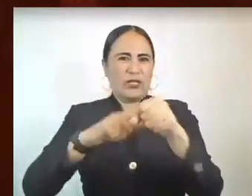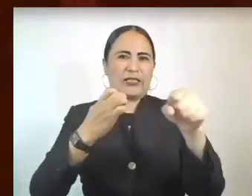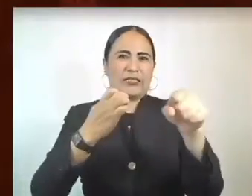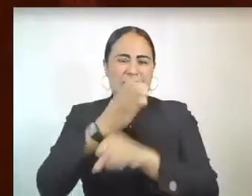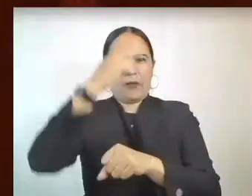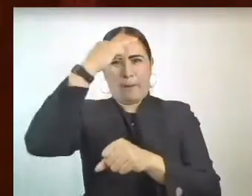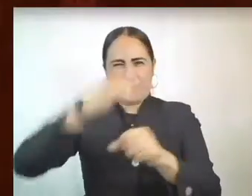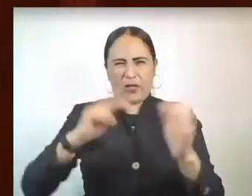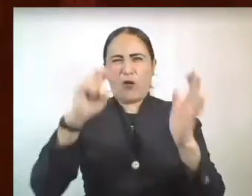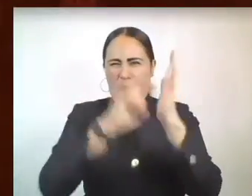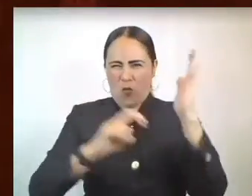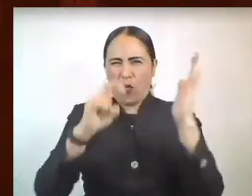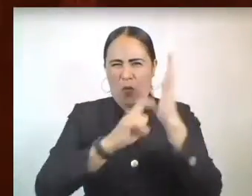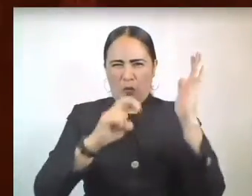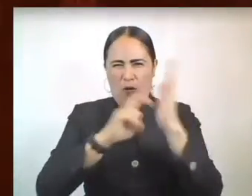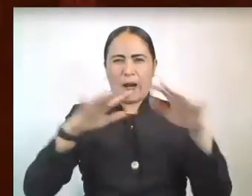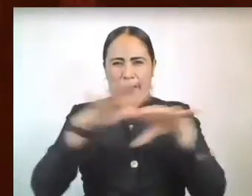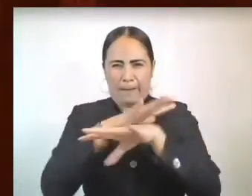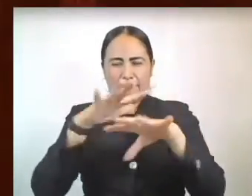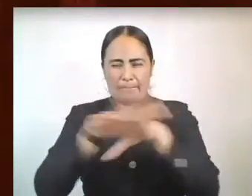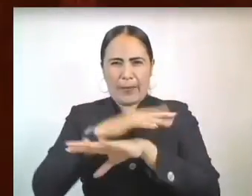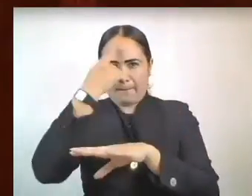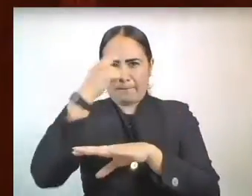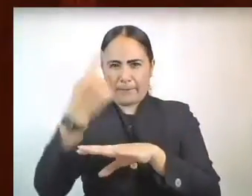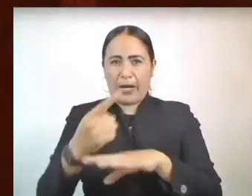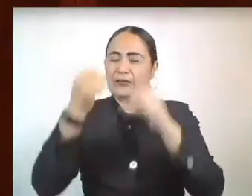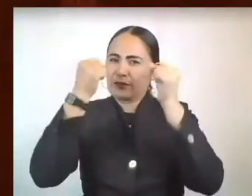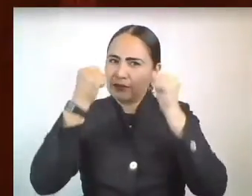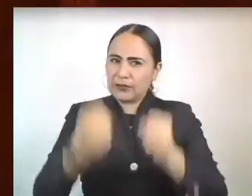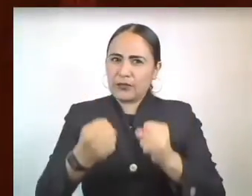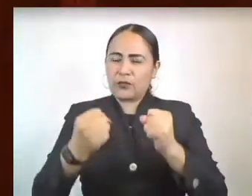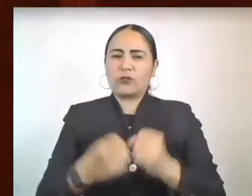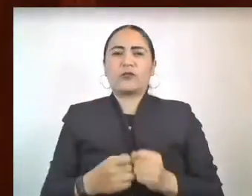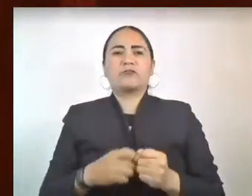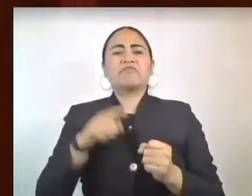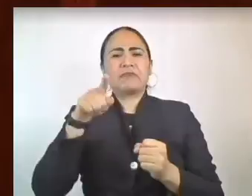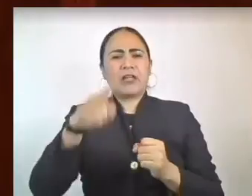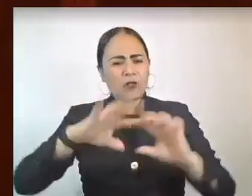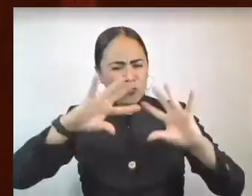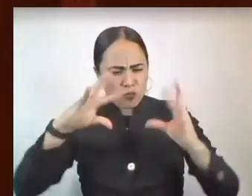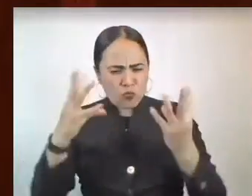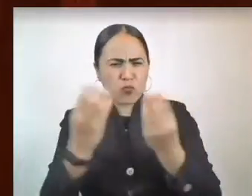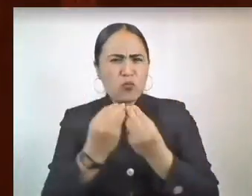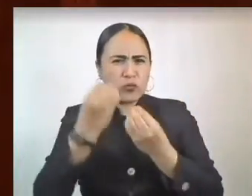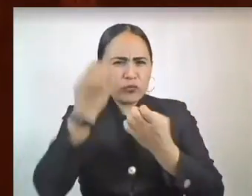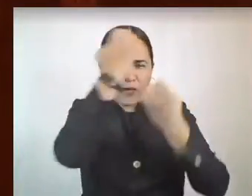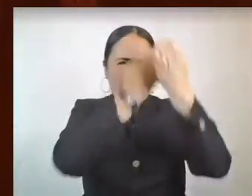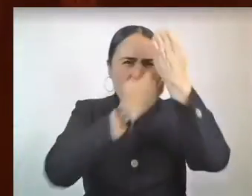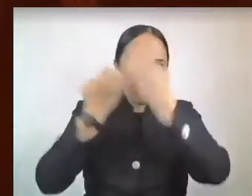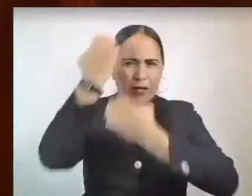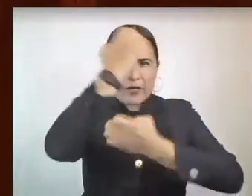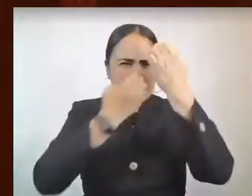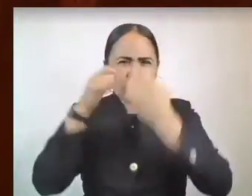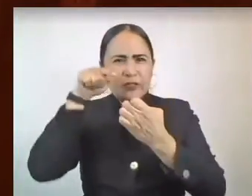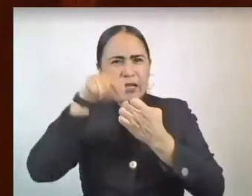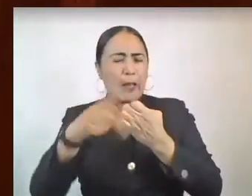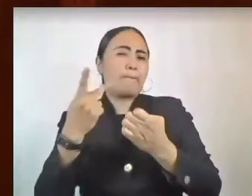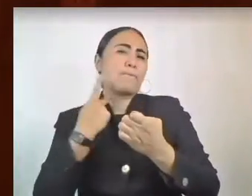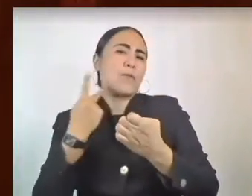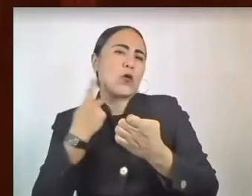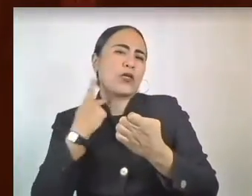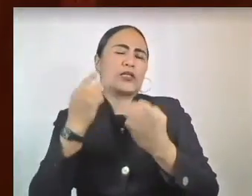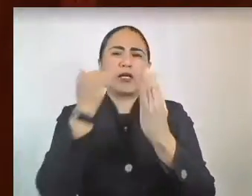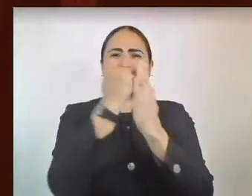con el propósito de garantizar la evaluación integral y permanente de las políticas públicas